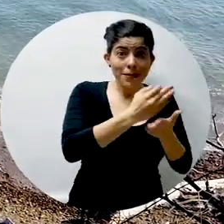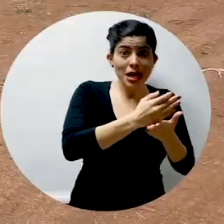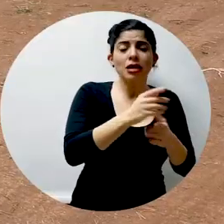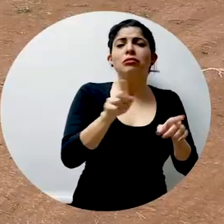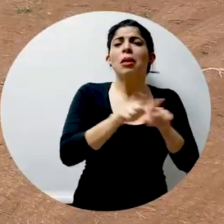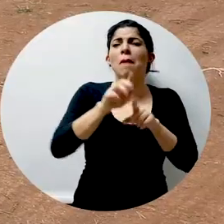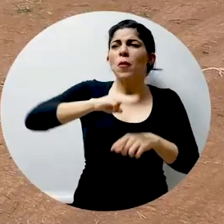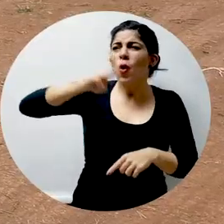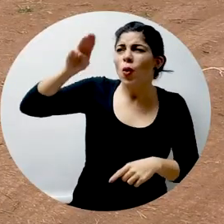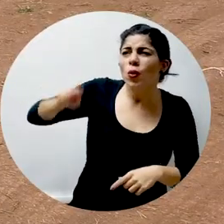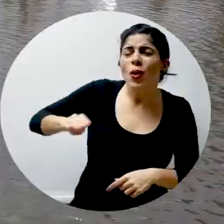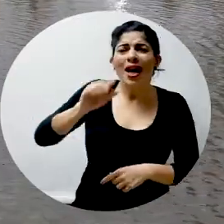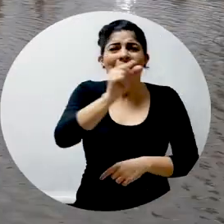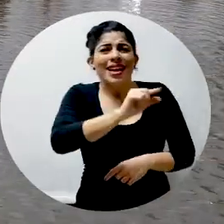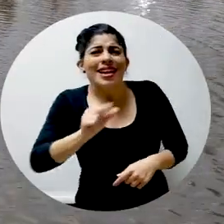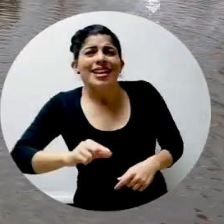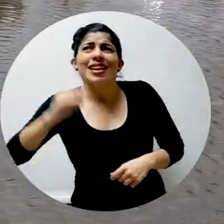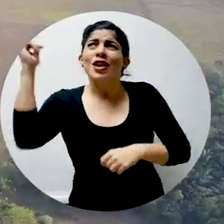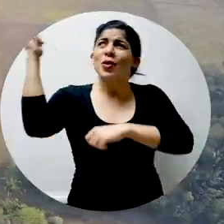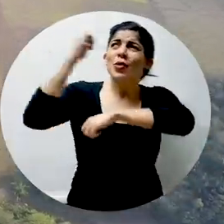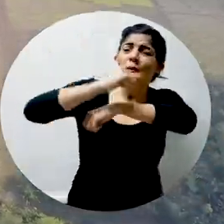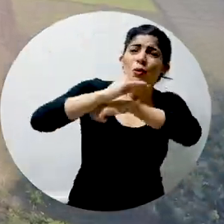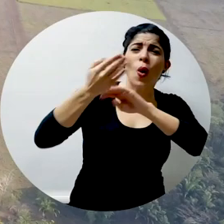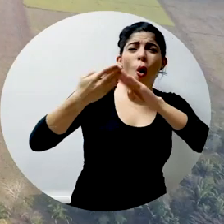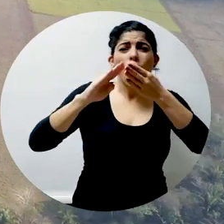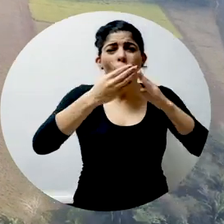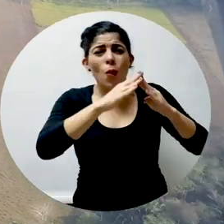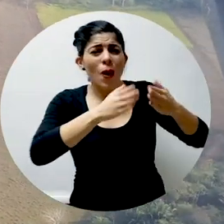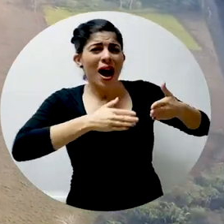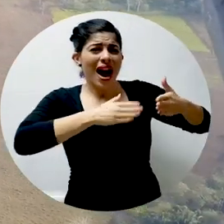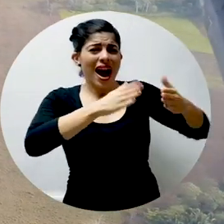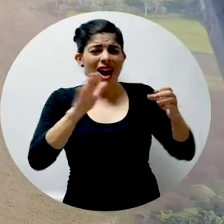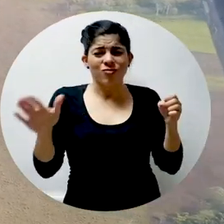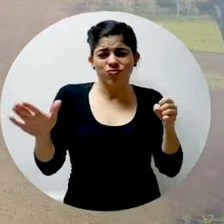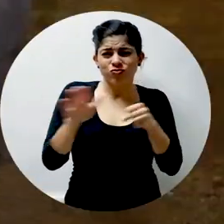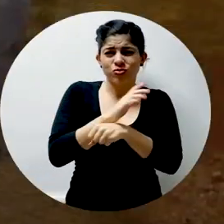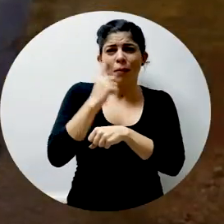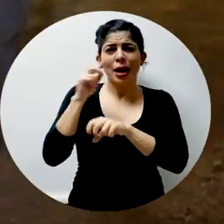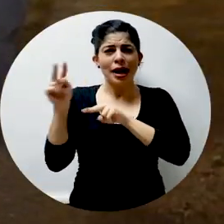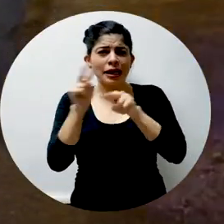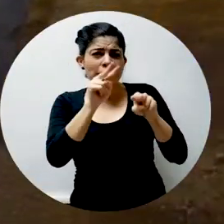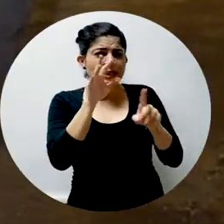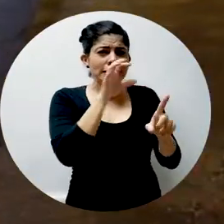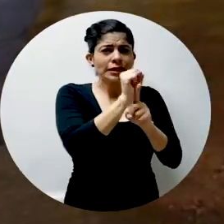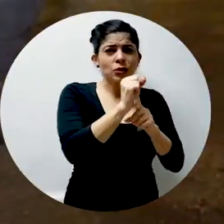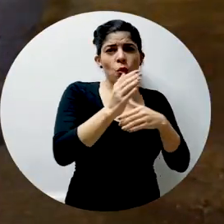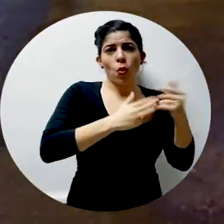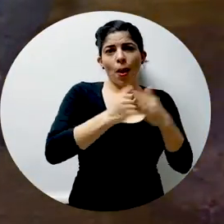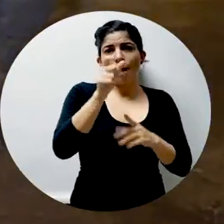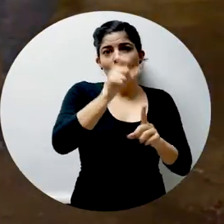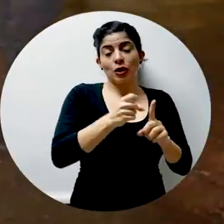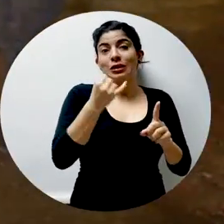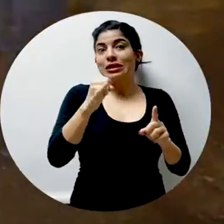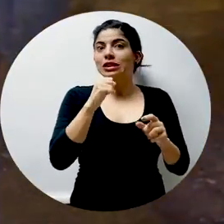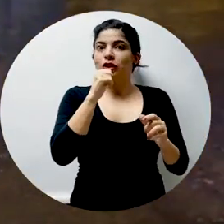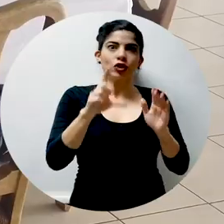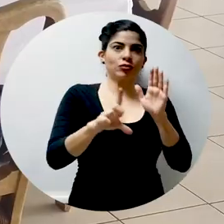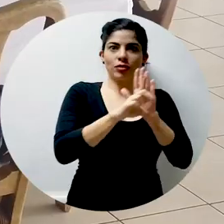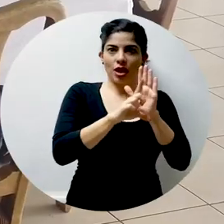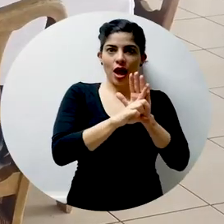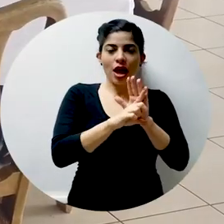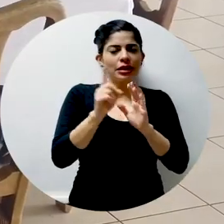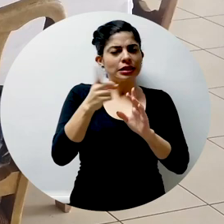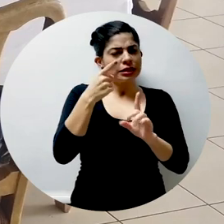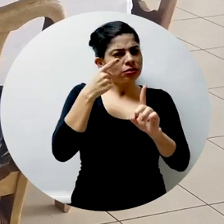migratorio, sino en las montañas, en los ríos, en el aire, en comunidades y en carreteras, para interceptar a cualquier persona en condición irregular,